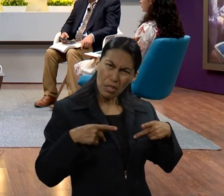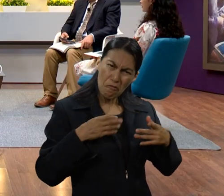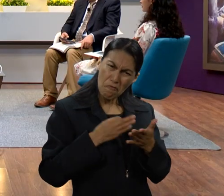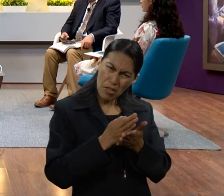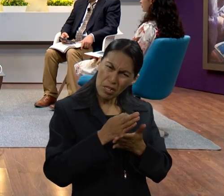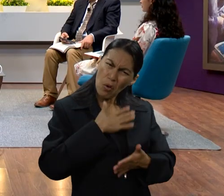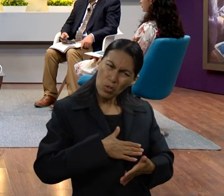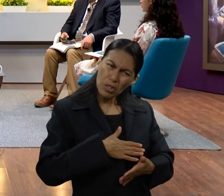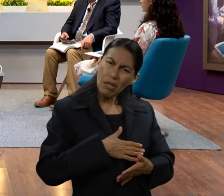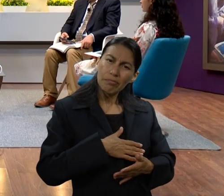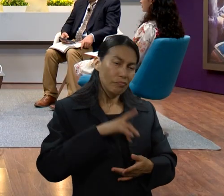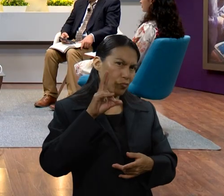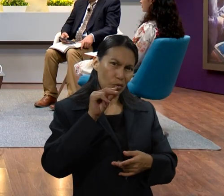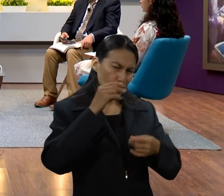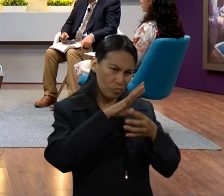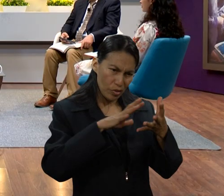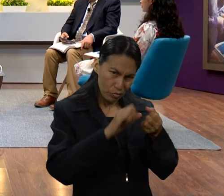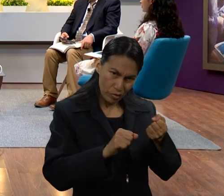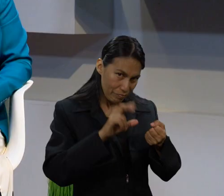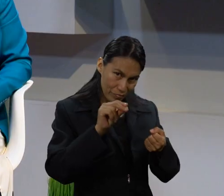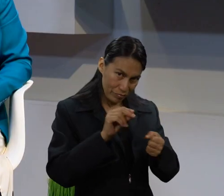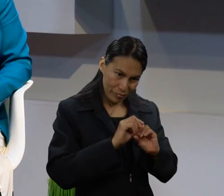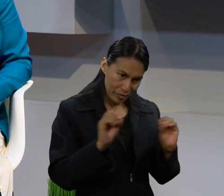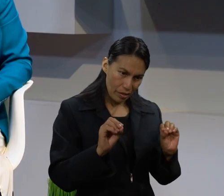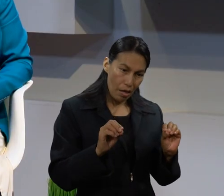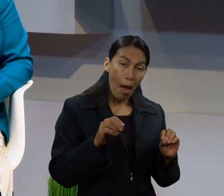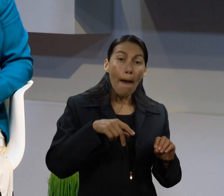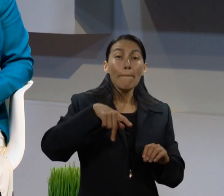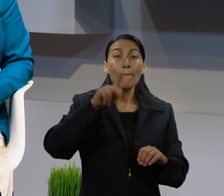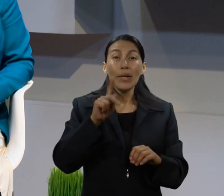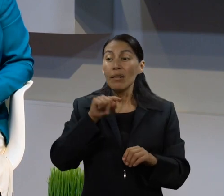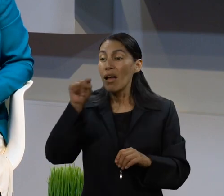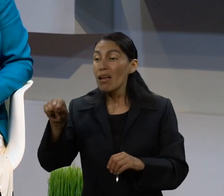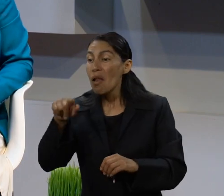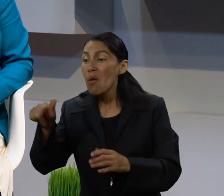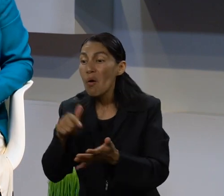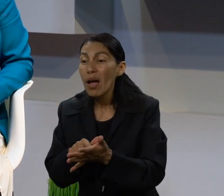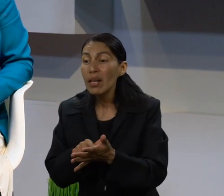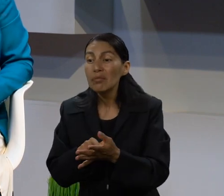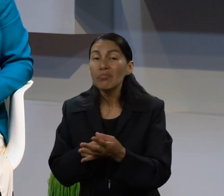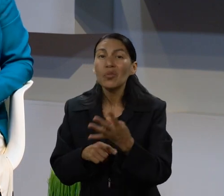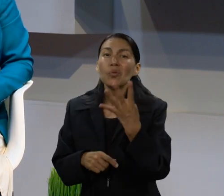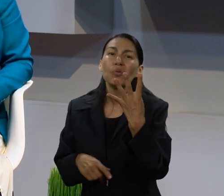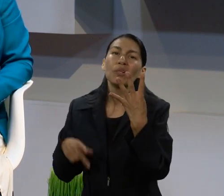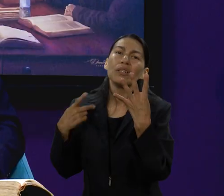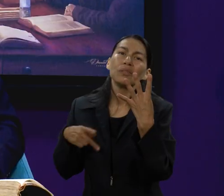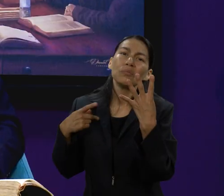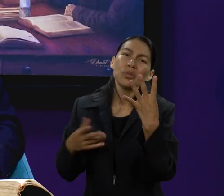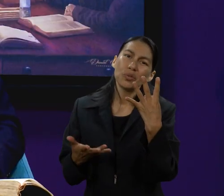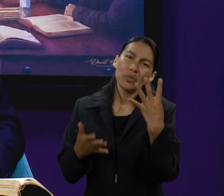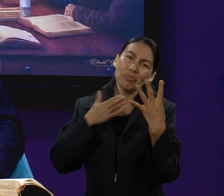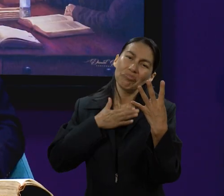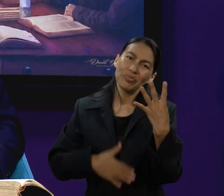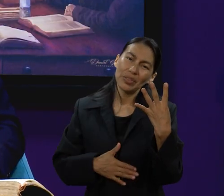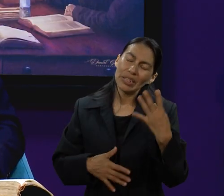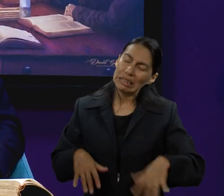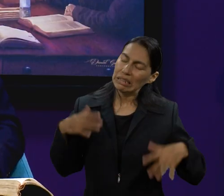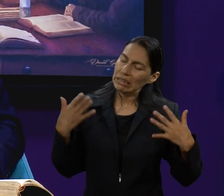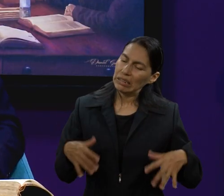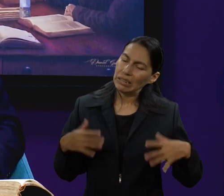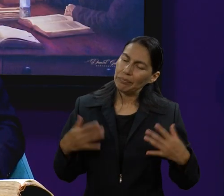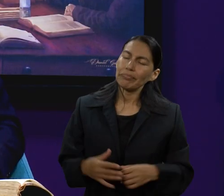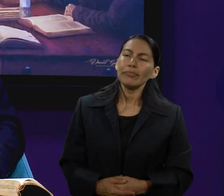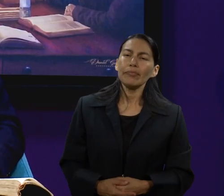ellos, la ciudad no será destruida. Tristemente, ni siquiera fue la mitad de 10 y la ciudad tuvo que ser